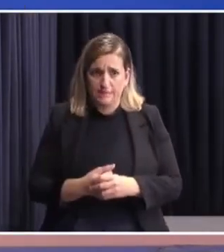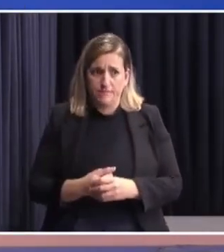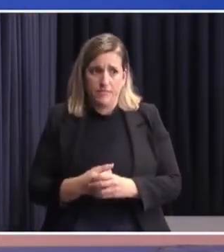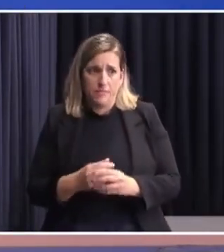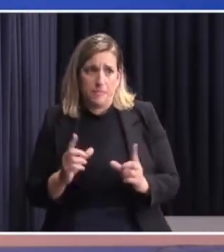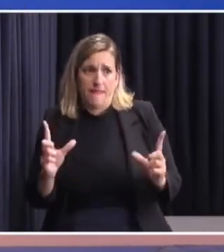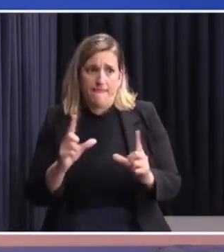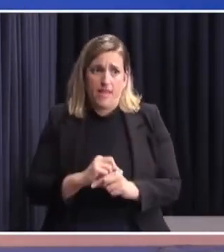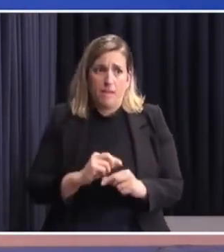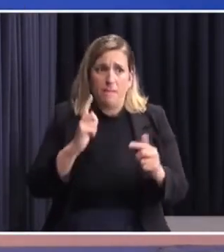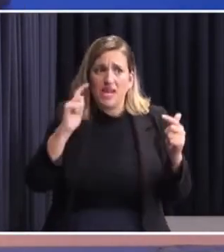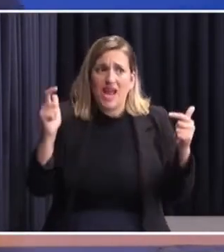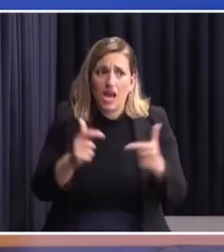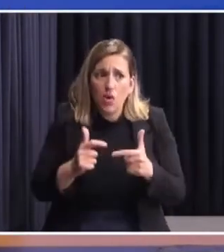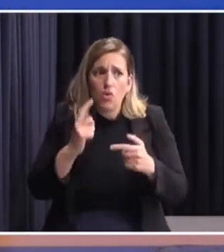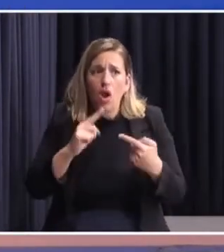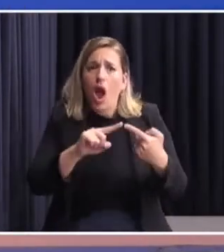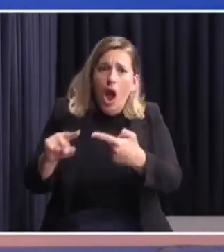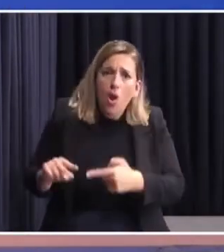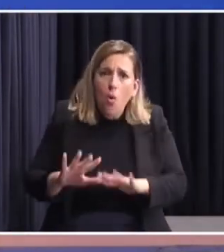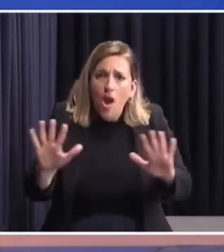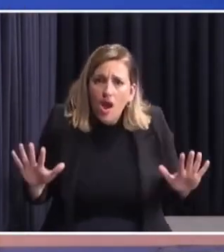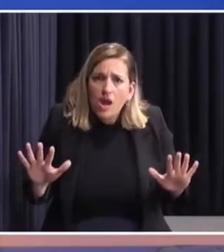Termina la reunión, se ponen de acuerdo,